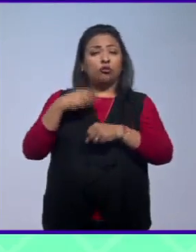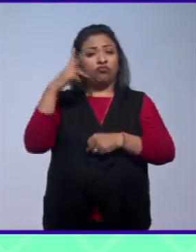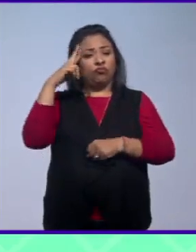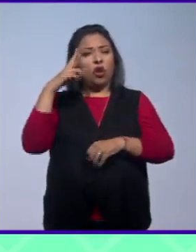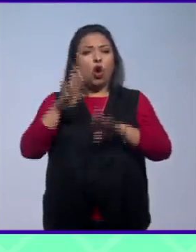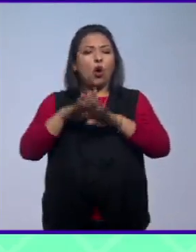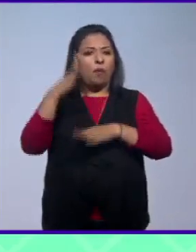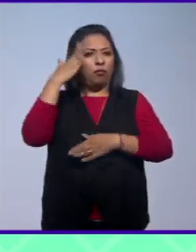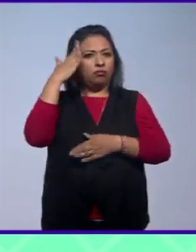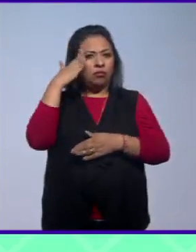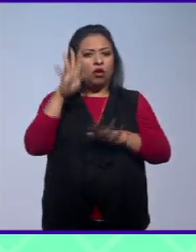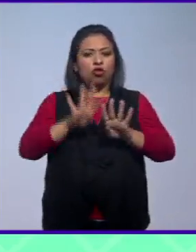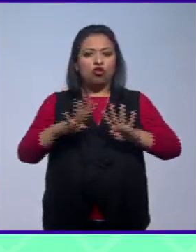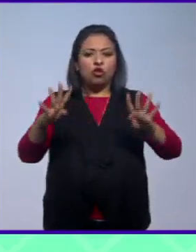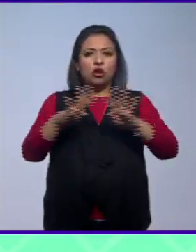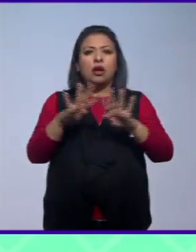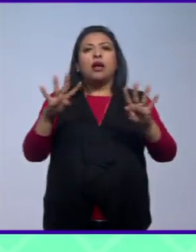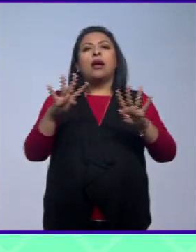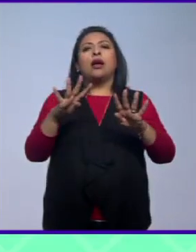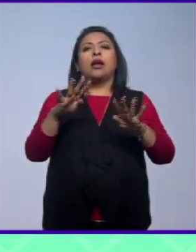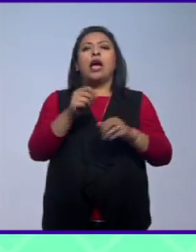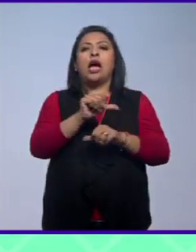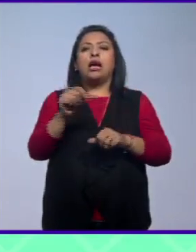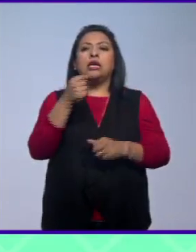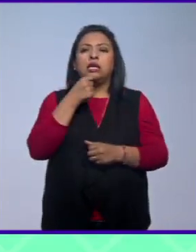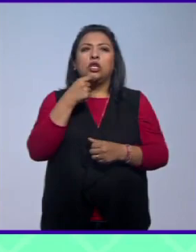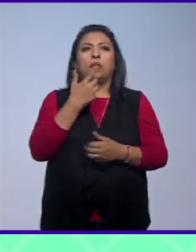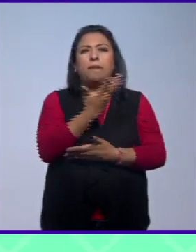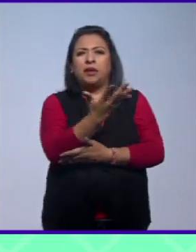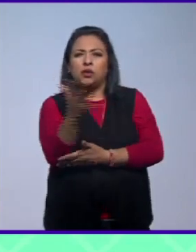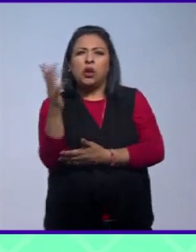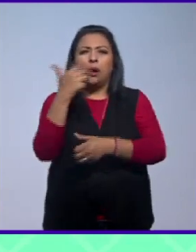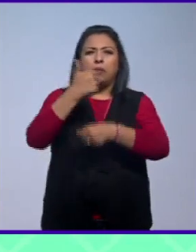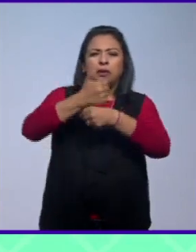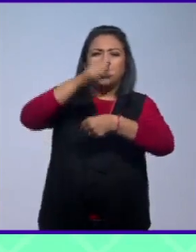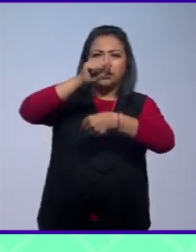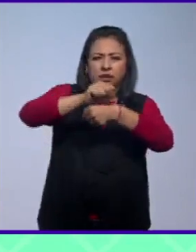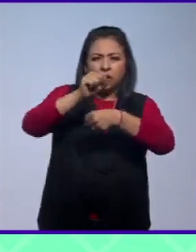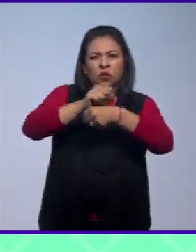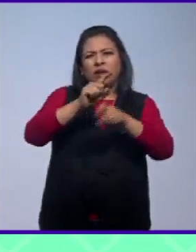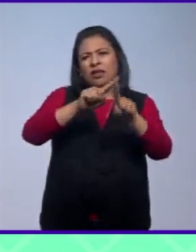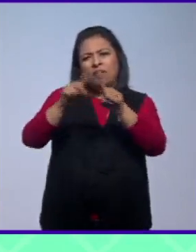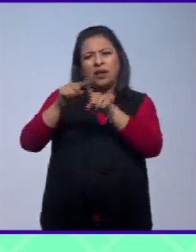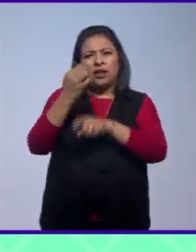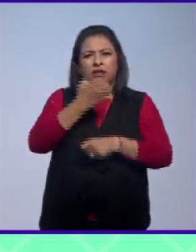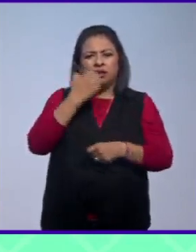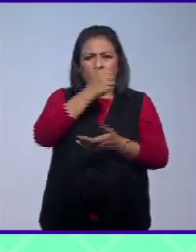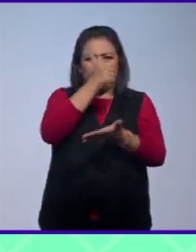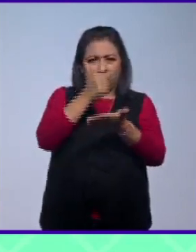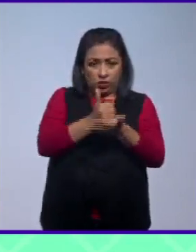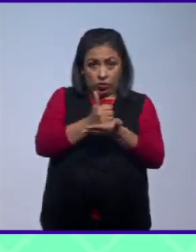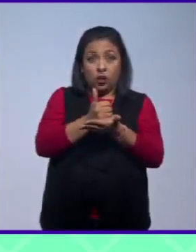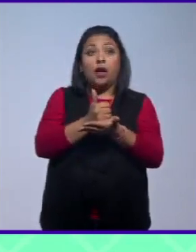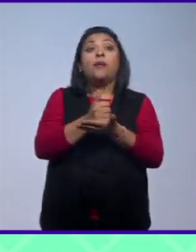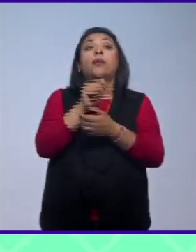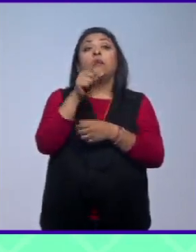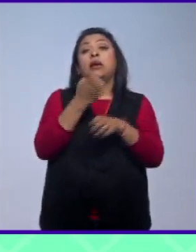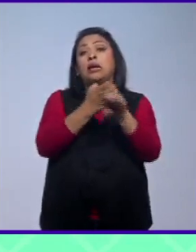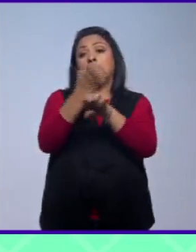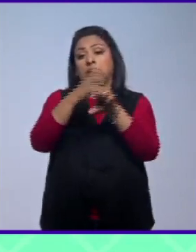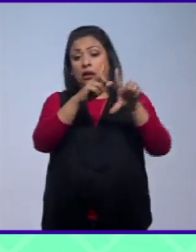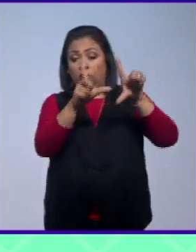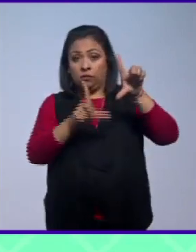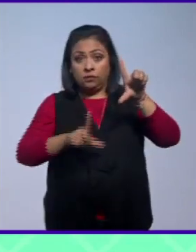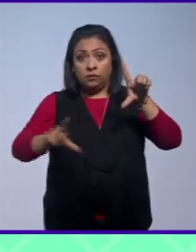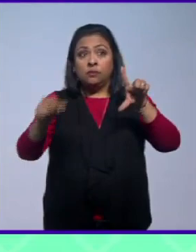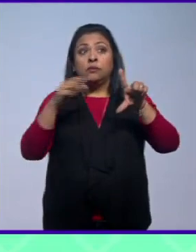coros y orquestas infantiles de México. Niños de preescolar, primaria y secundaria de diferentes escuelas de la ciudad y de algunos estados del